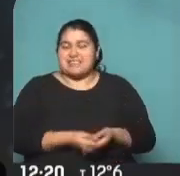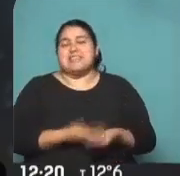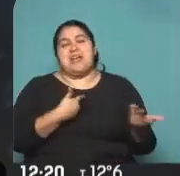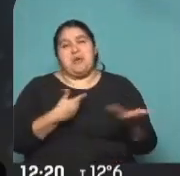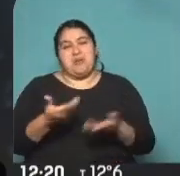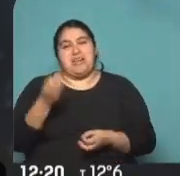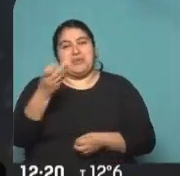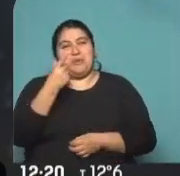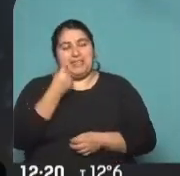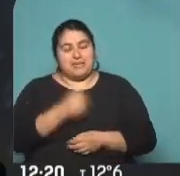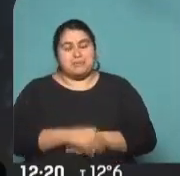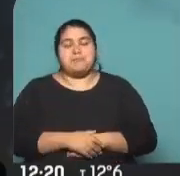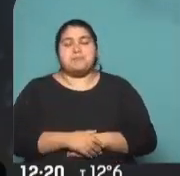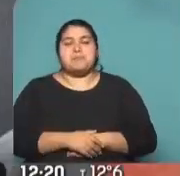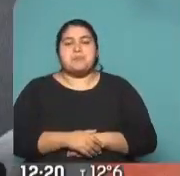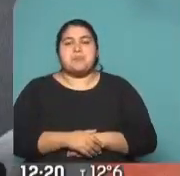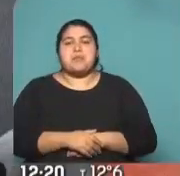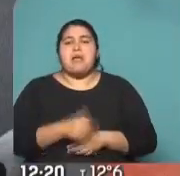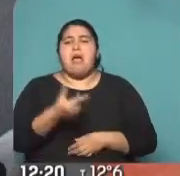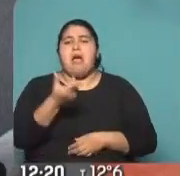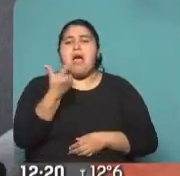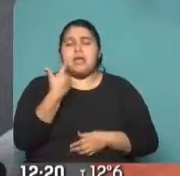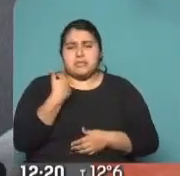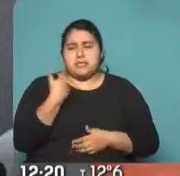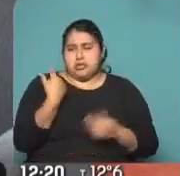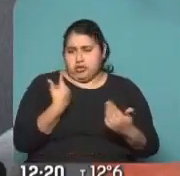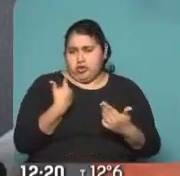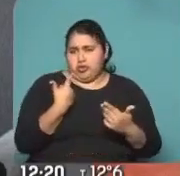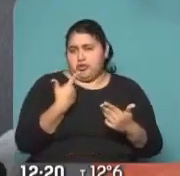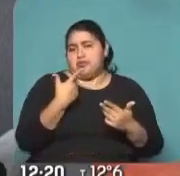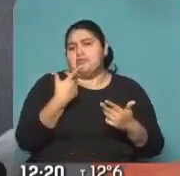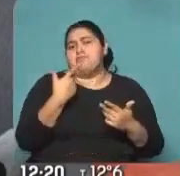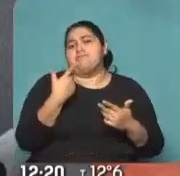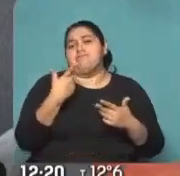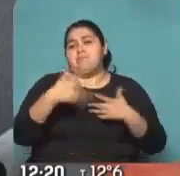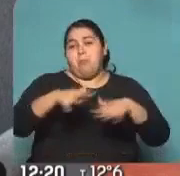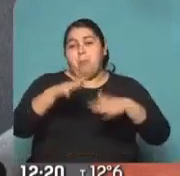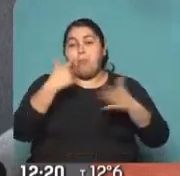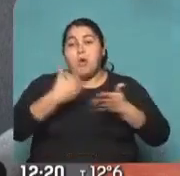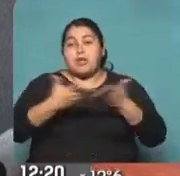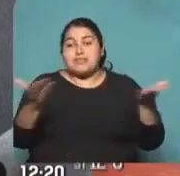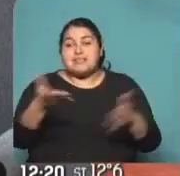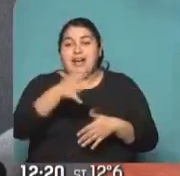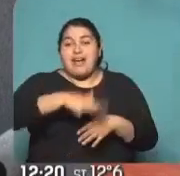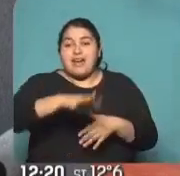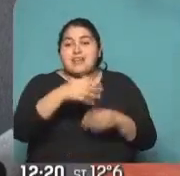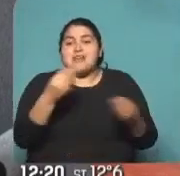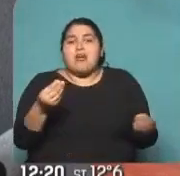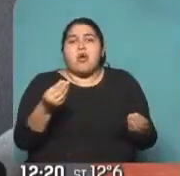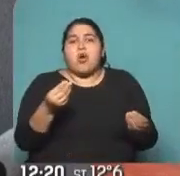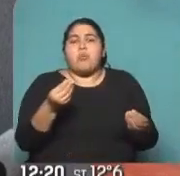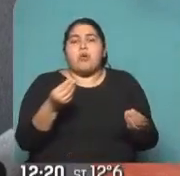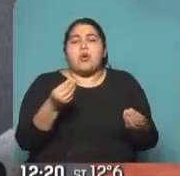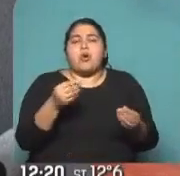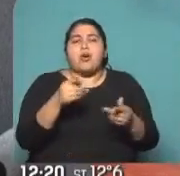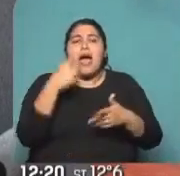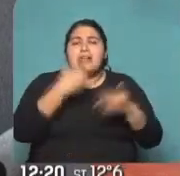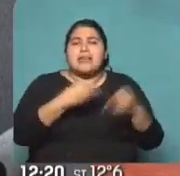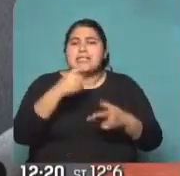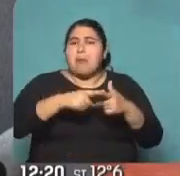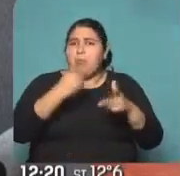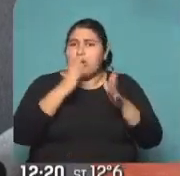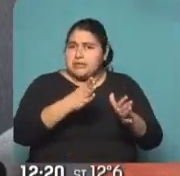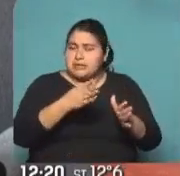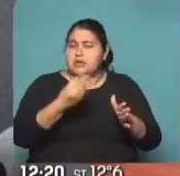Buen día. Bueno, ayer sabemos lo que quiso decir la ciudadanía, ¿cómo se lo analiza políticamente? Y además algo que te quería